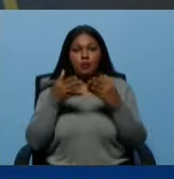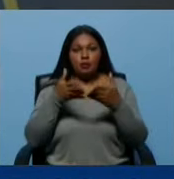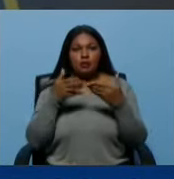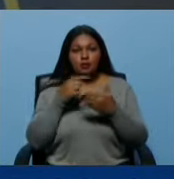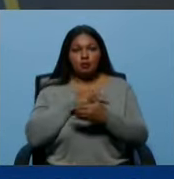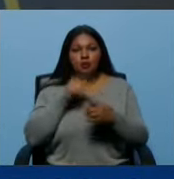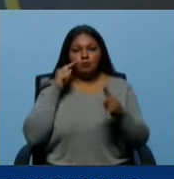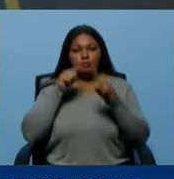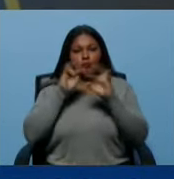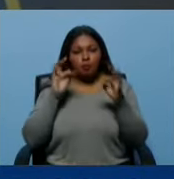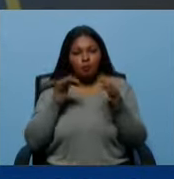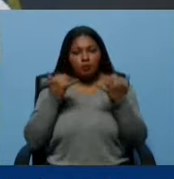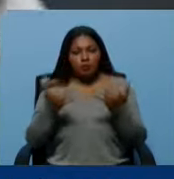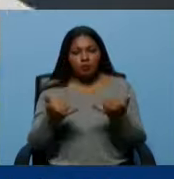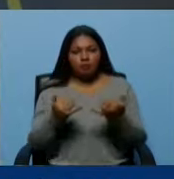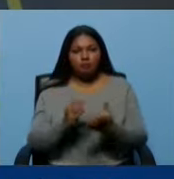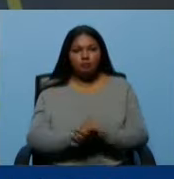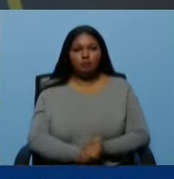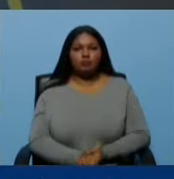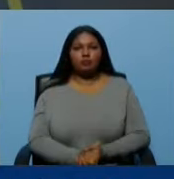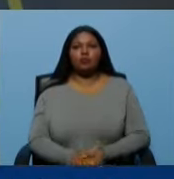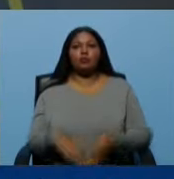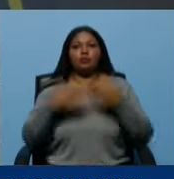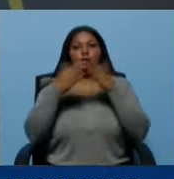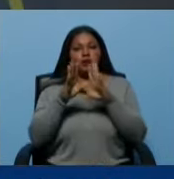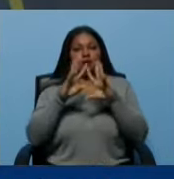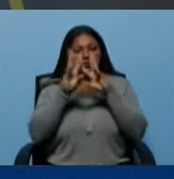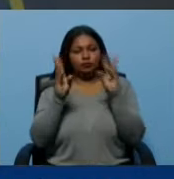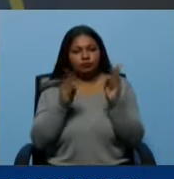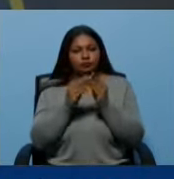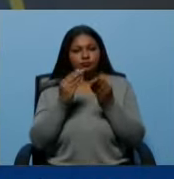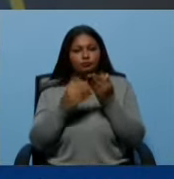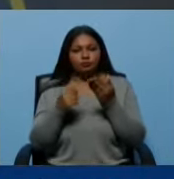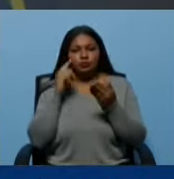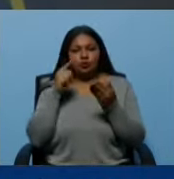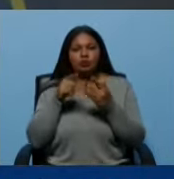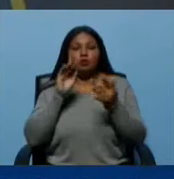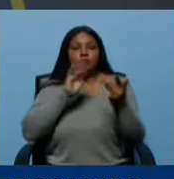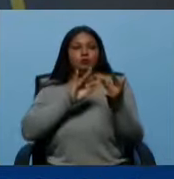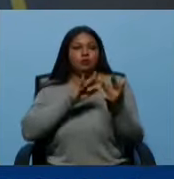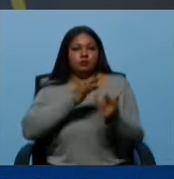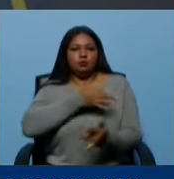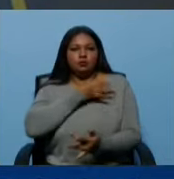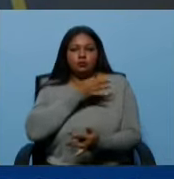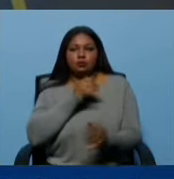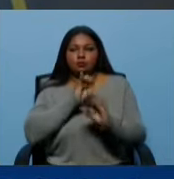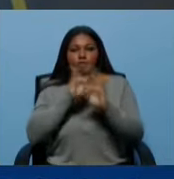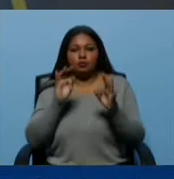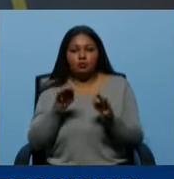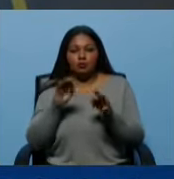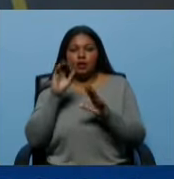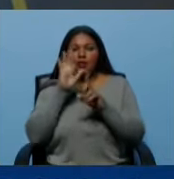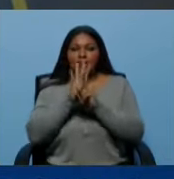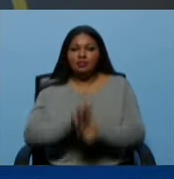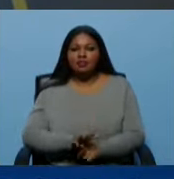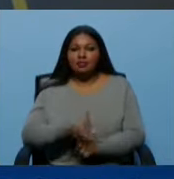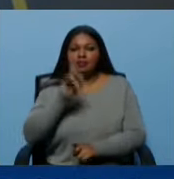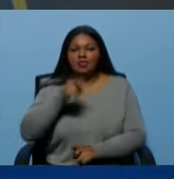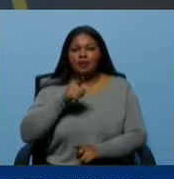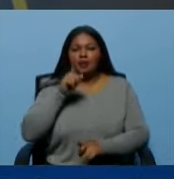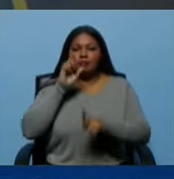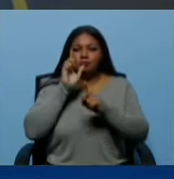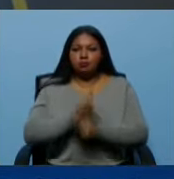para publicar contenidos, ¿no? Es muy fácil hacerlo a través de las redes. A eso sí hay que execrarlo. Estamos hablando